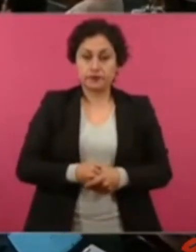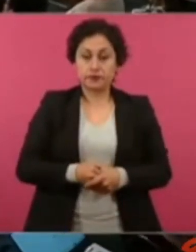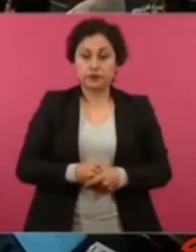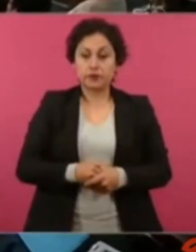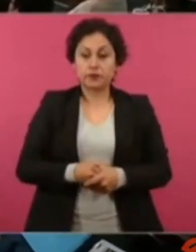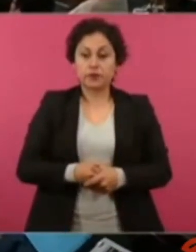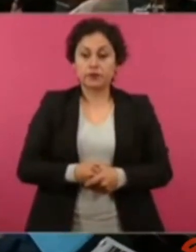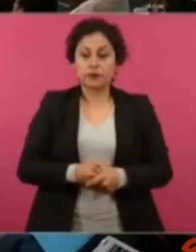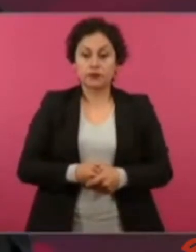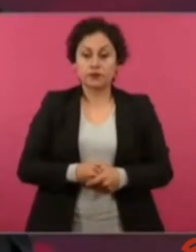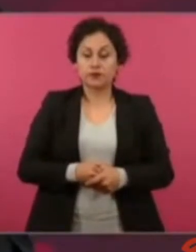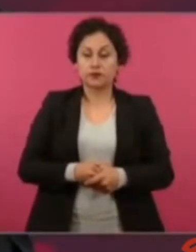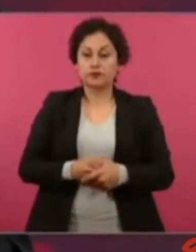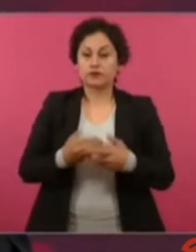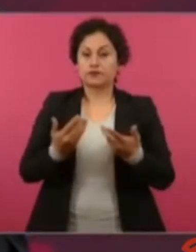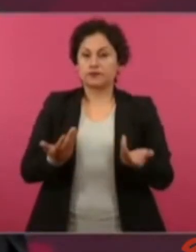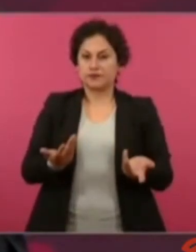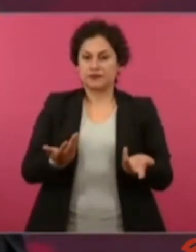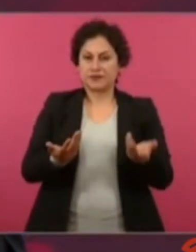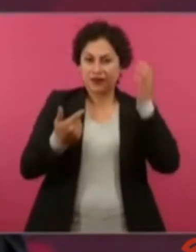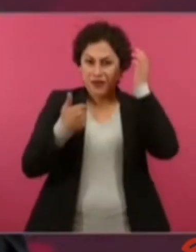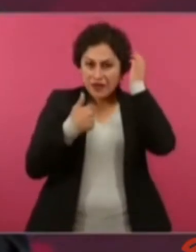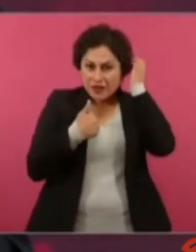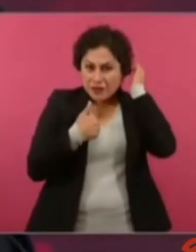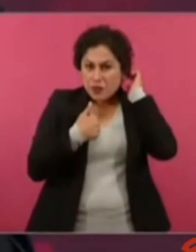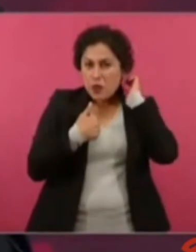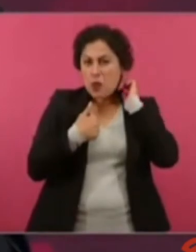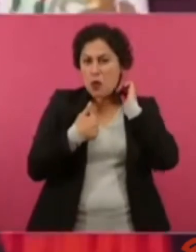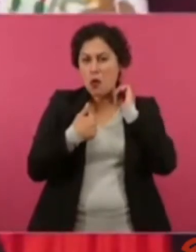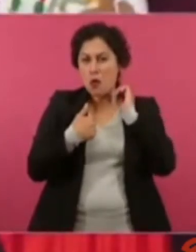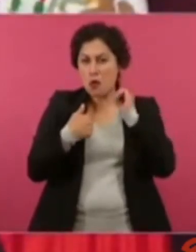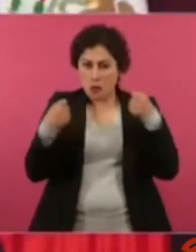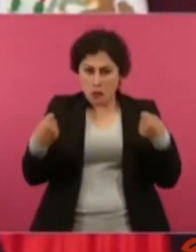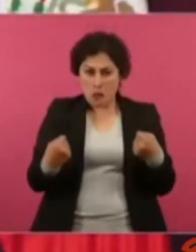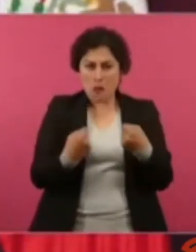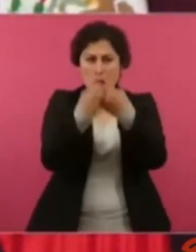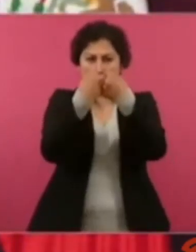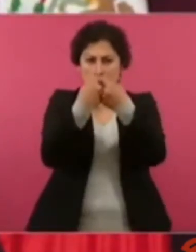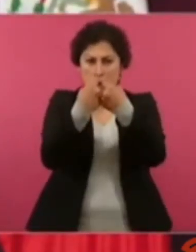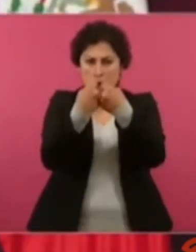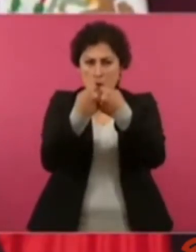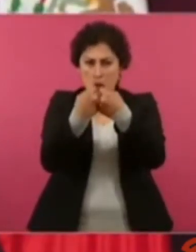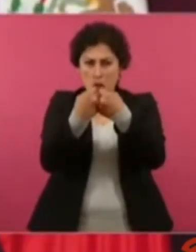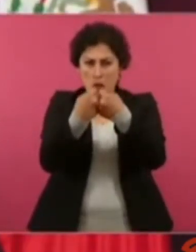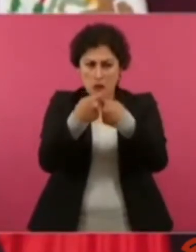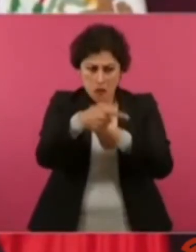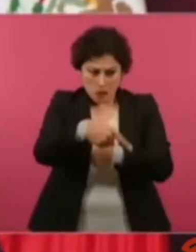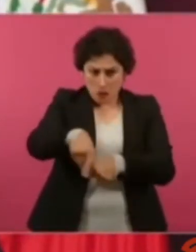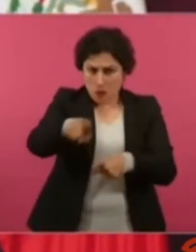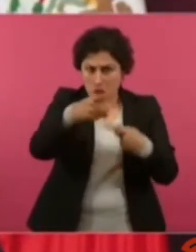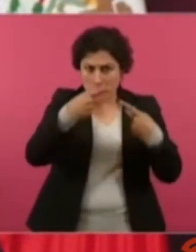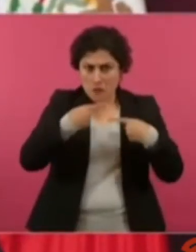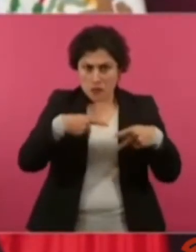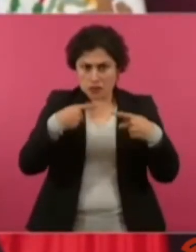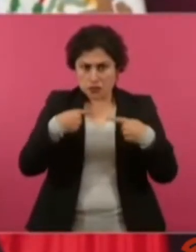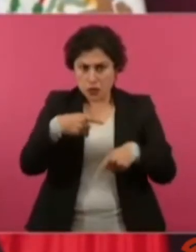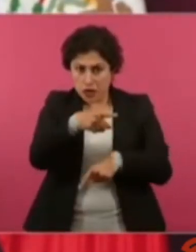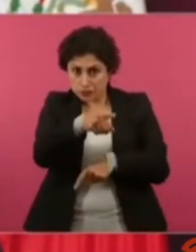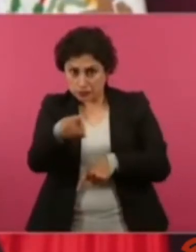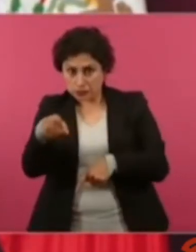yo que me voy a pelear con los periodistas, de abajo, camarógrafos.